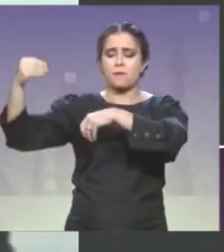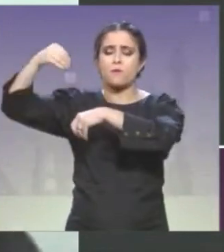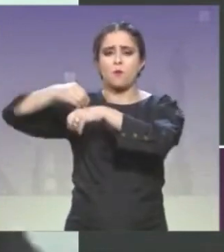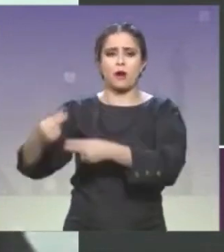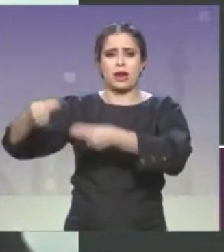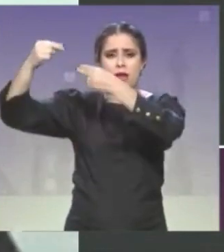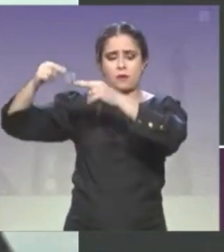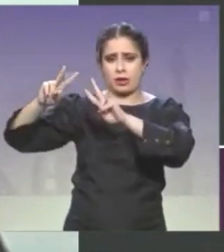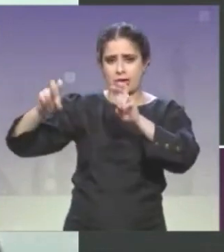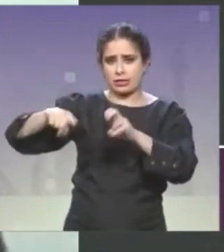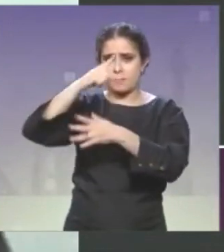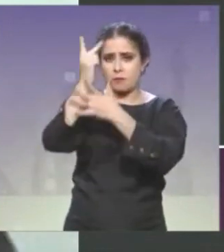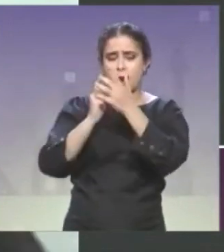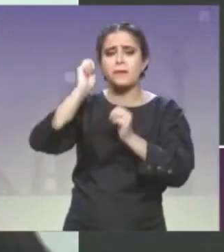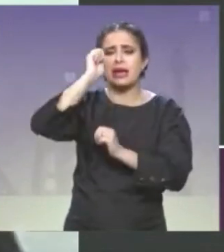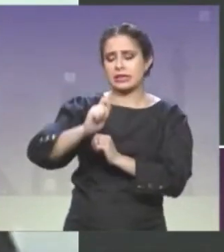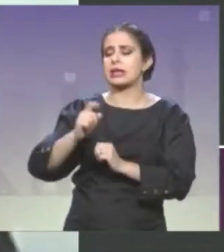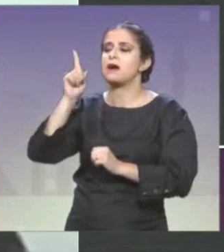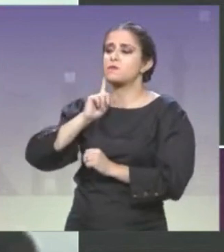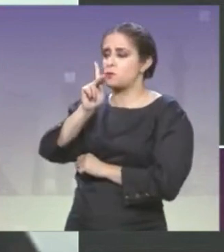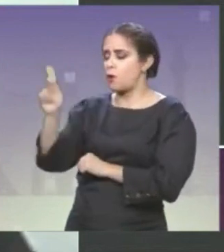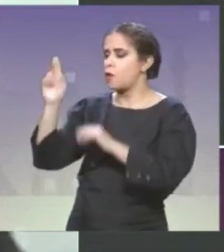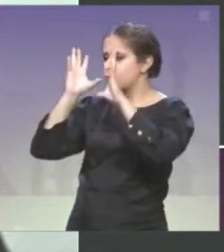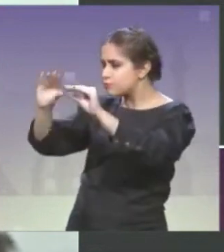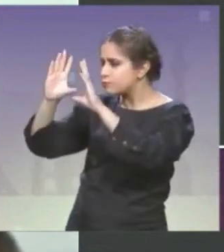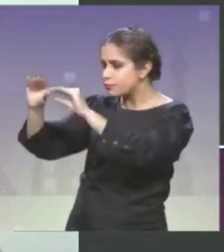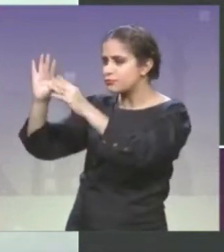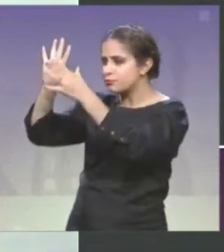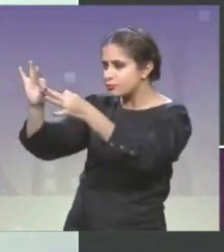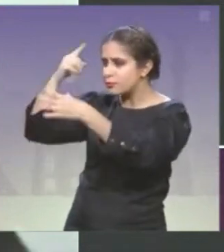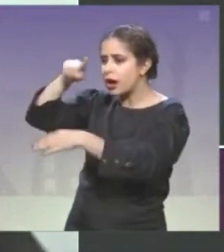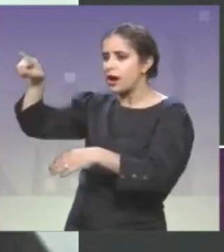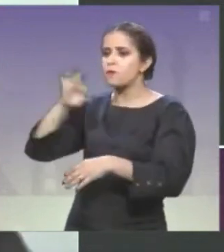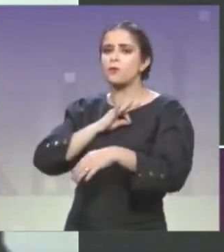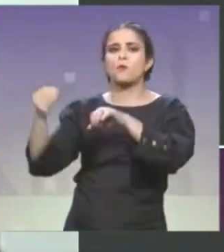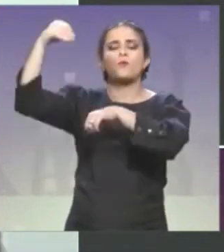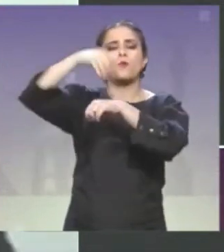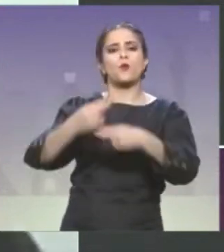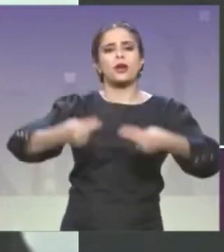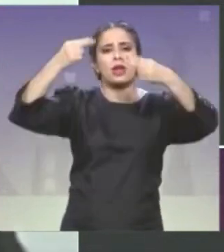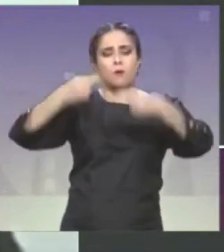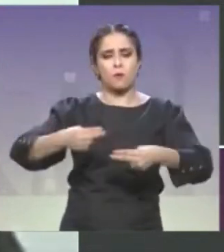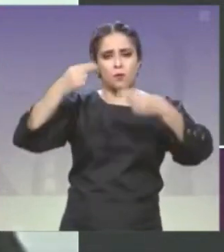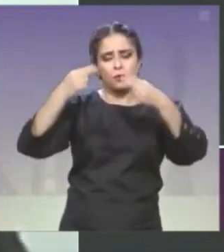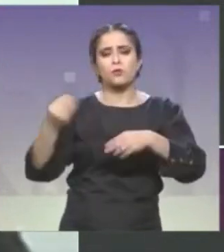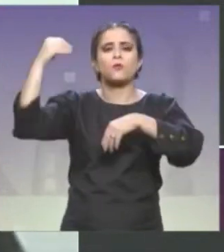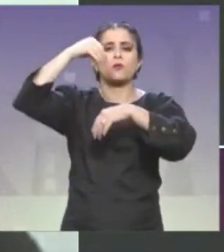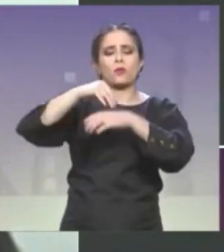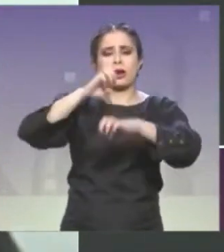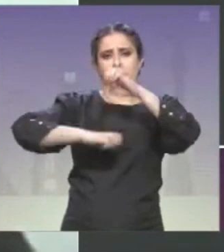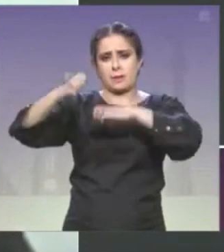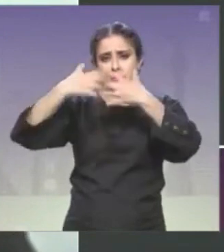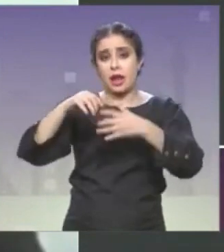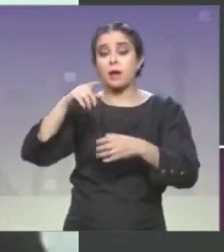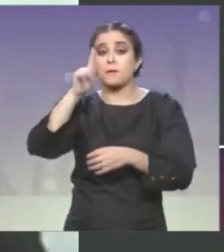en donde capacitaremos y generaremos una visión empresarial a emprendedoras, apoyándolas con capital semilla. Y a quienes ya tengan